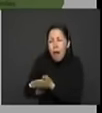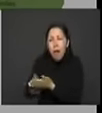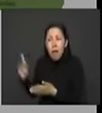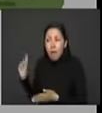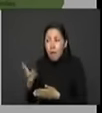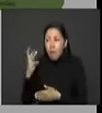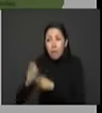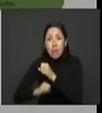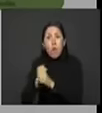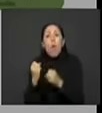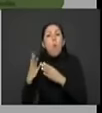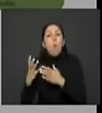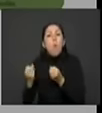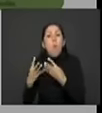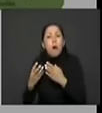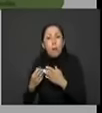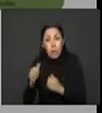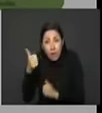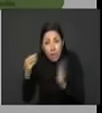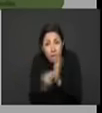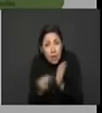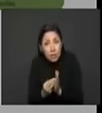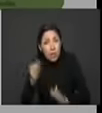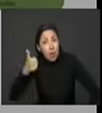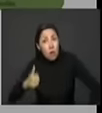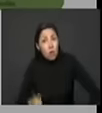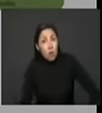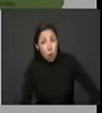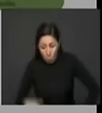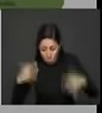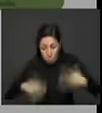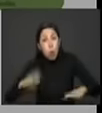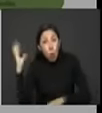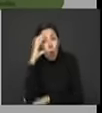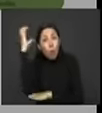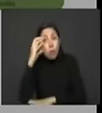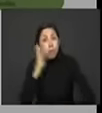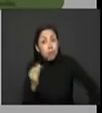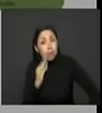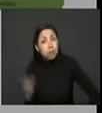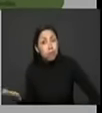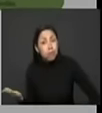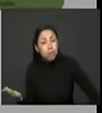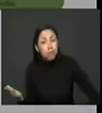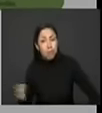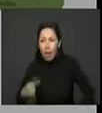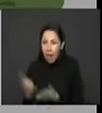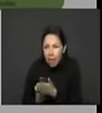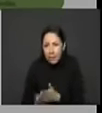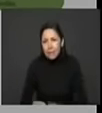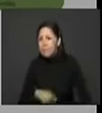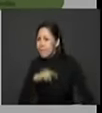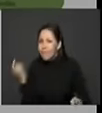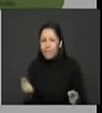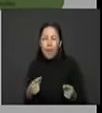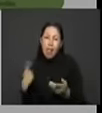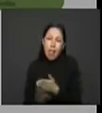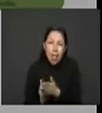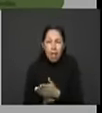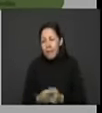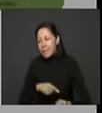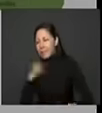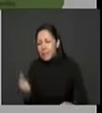años. Eso no lo ha hecho nadie más en el planeta Tierra. Nadie más. Así que hemos hecho y ensayado toda suerte de fórmulas.